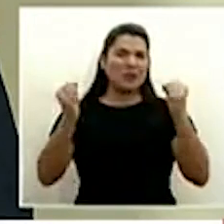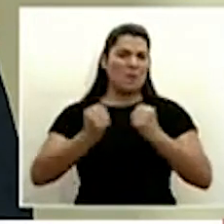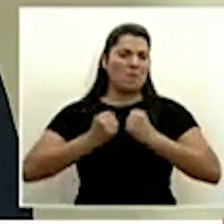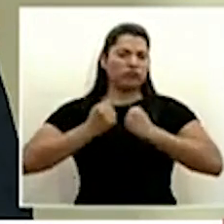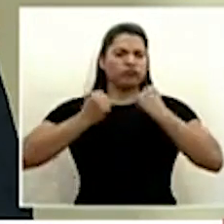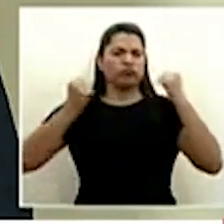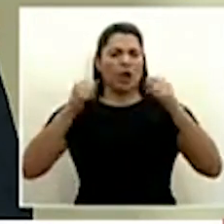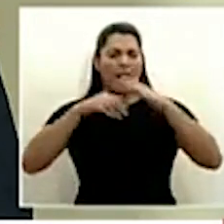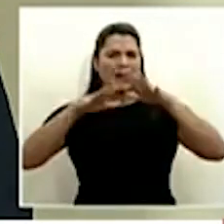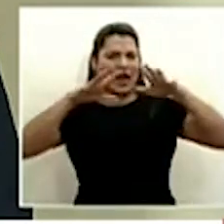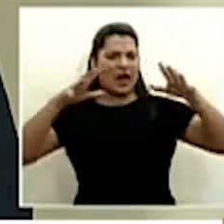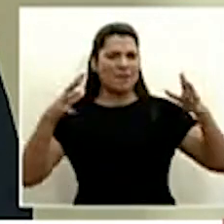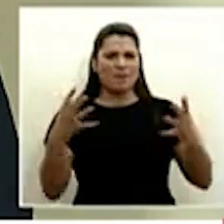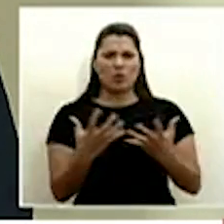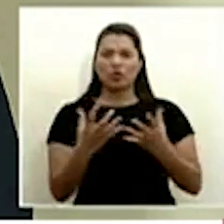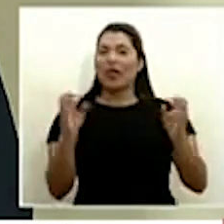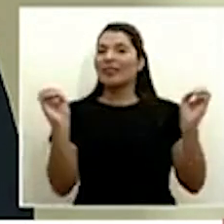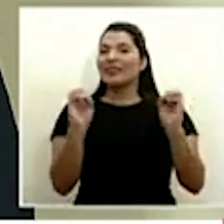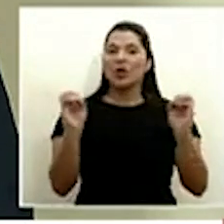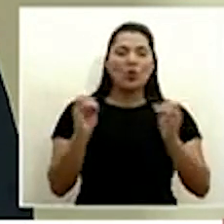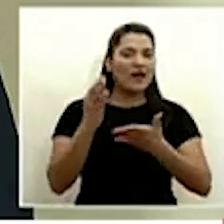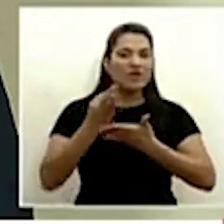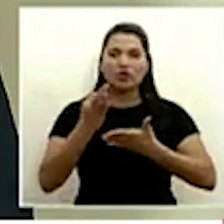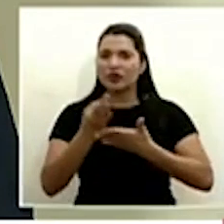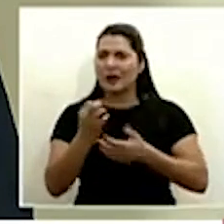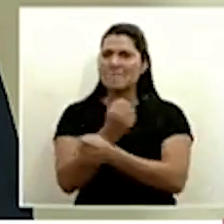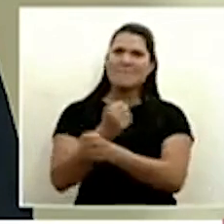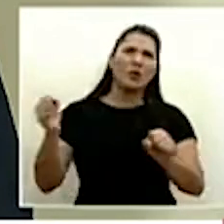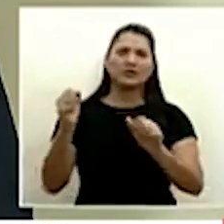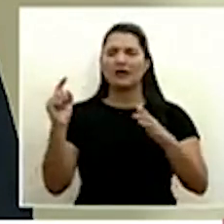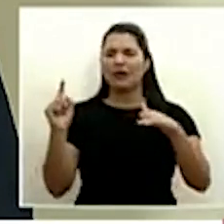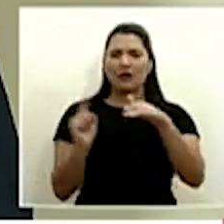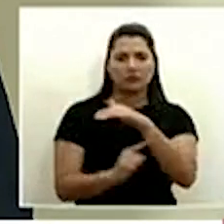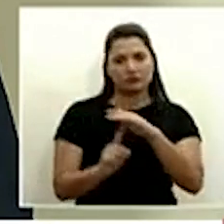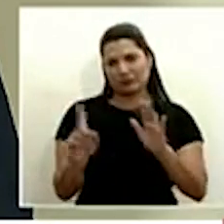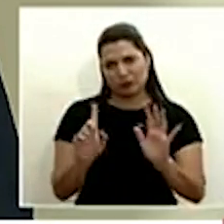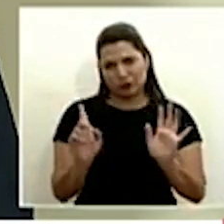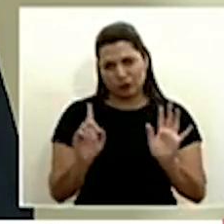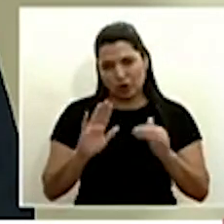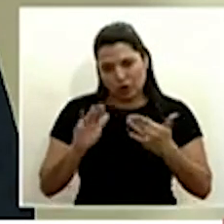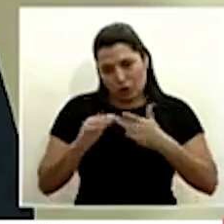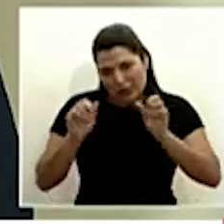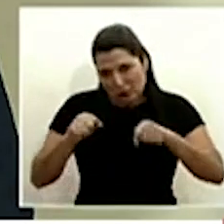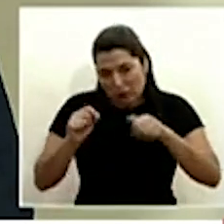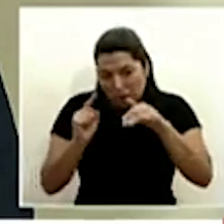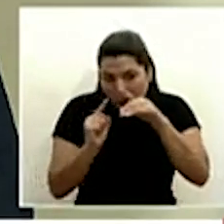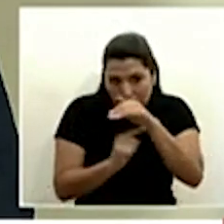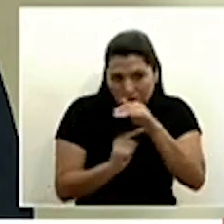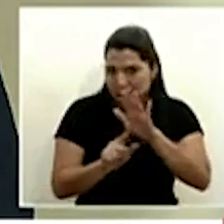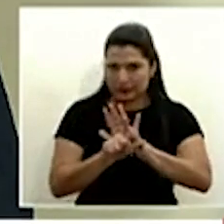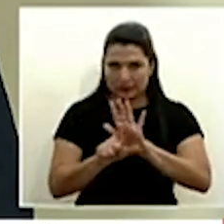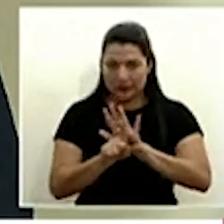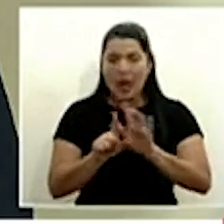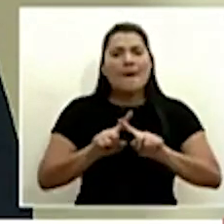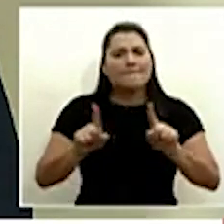son totalmente impenetrables pero yo creo que debemos valorar como costarricenses el esfuerzo que están haciendo los hombres y